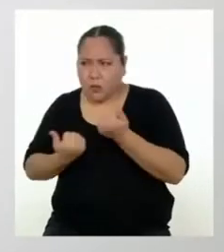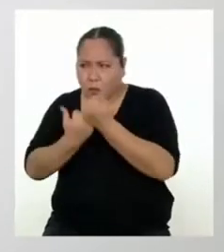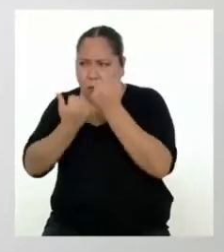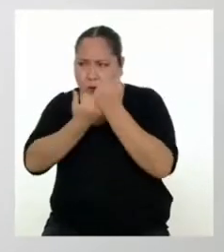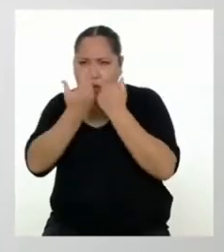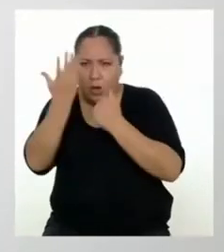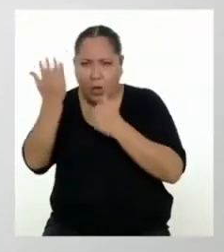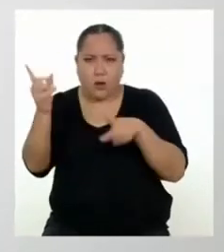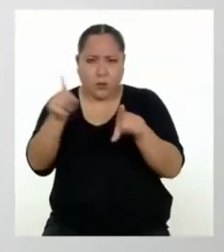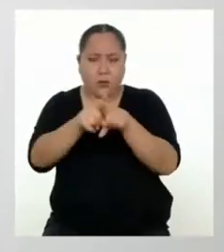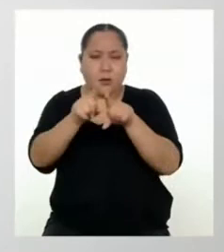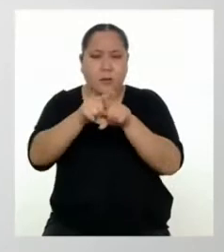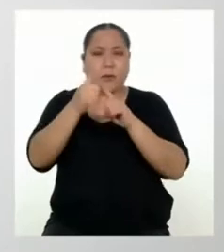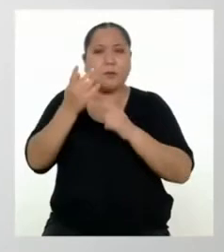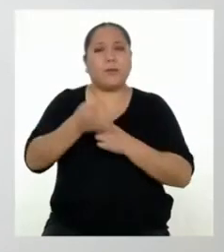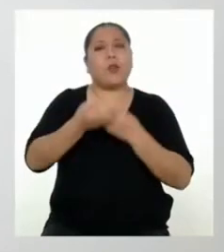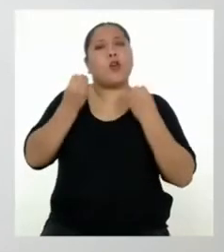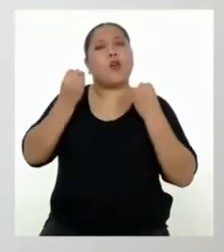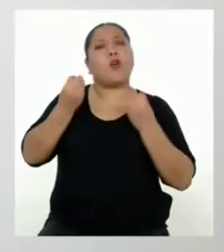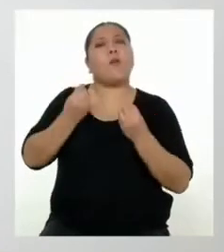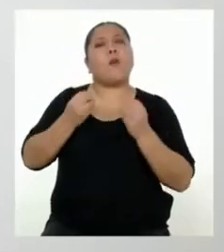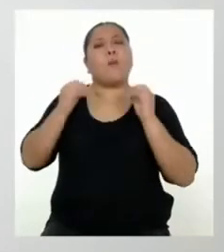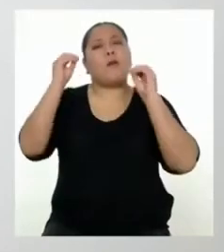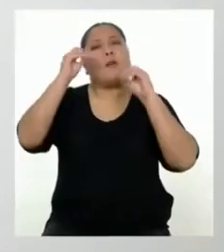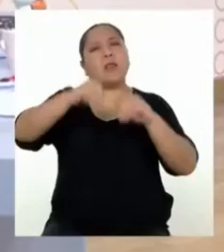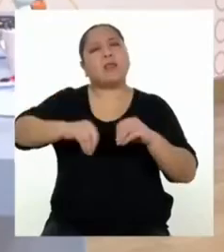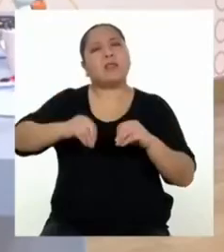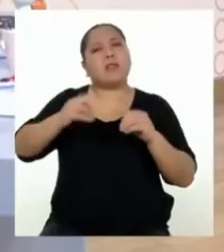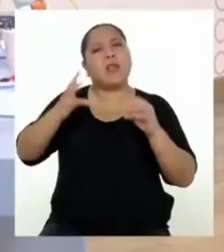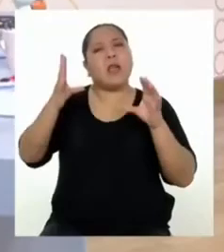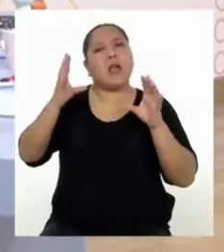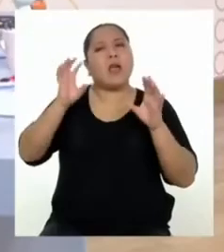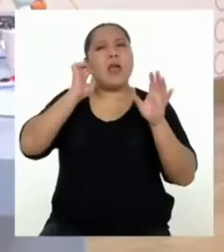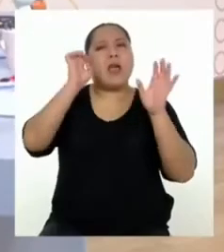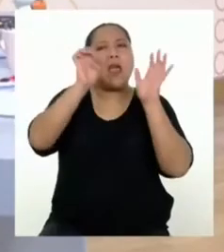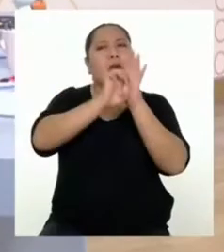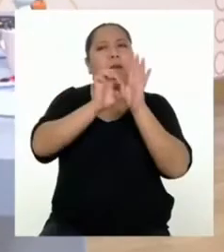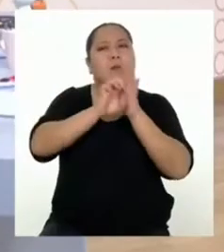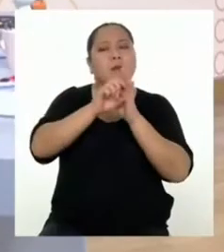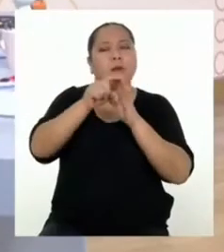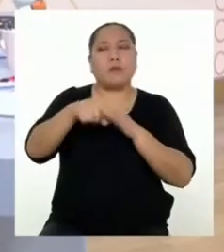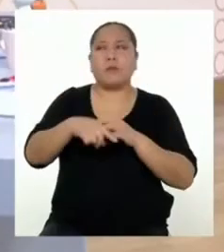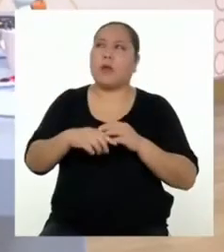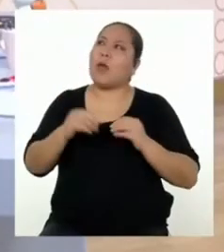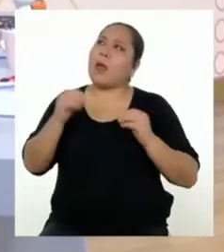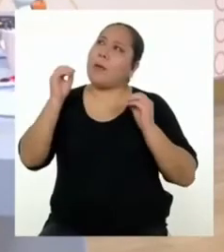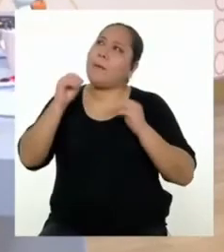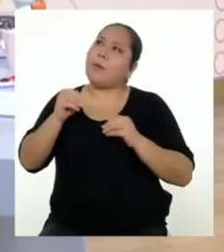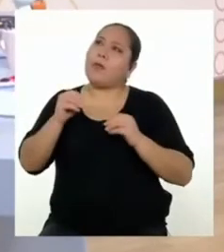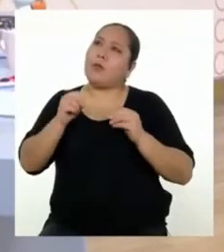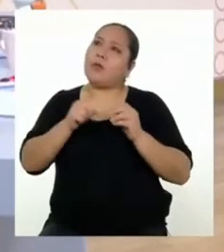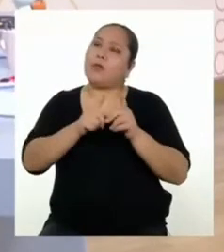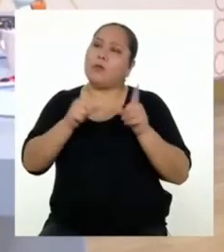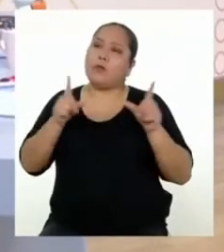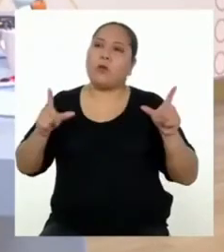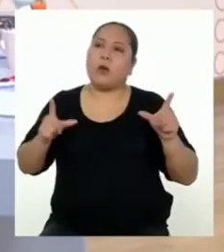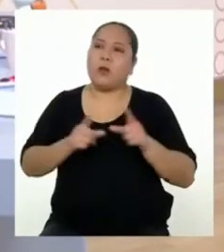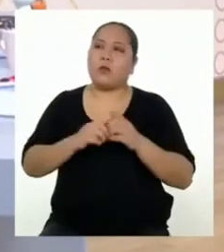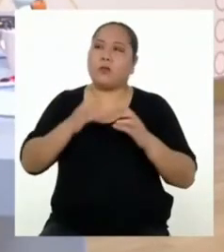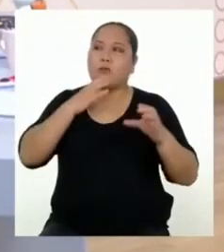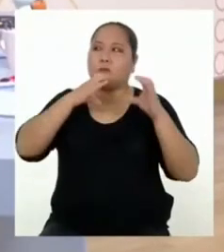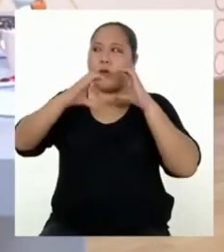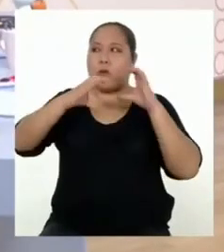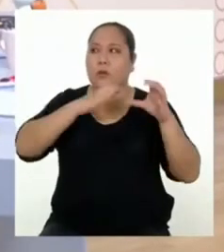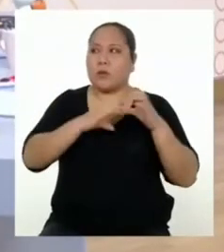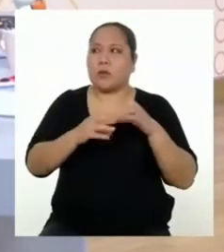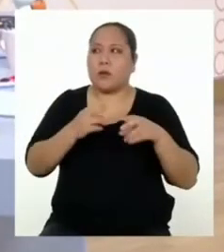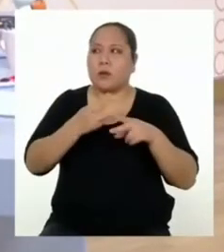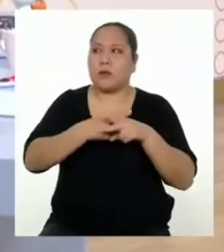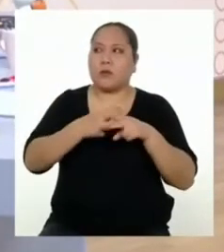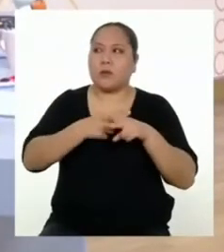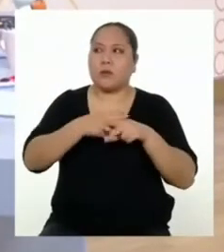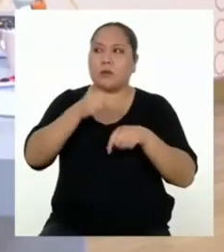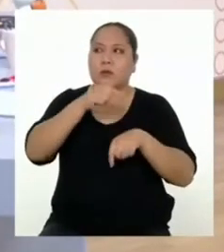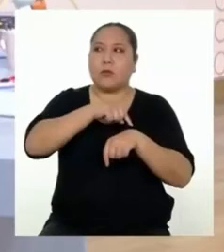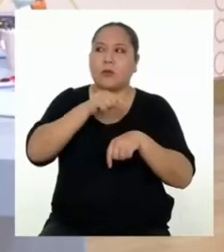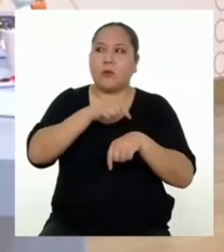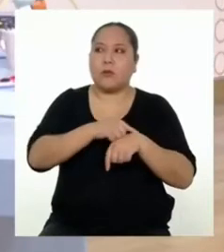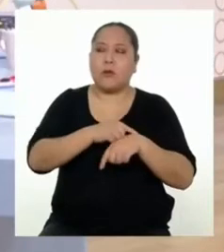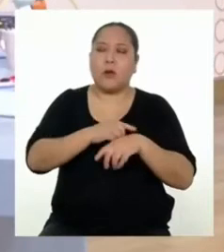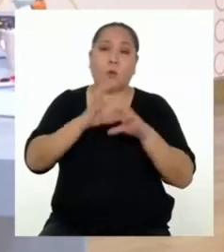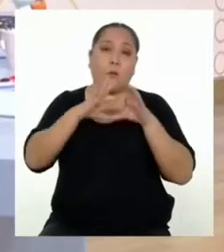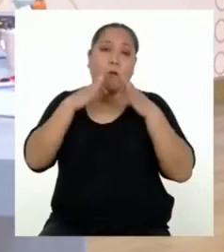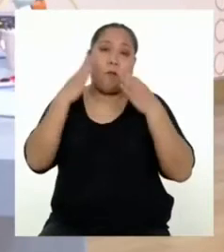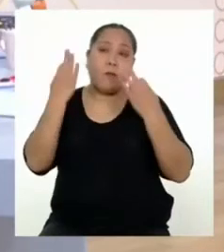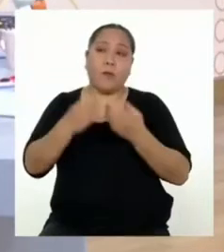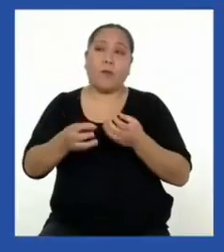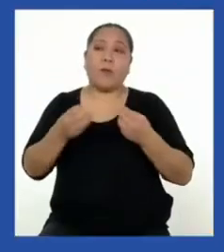para ayudarnos. ¿Cómo podrías ejemplificar esta idea? Hacer un espacio donde podamos conversar cada cierto tiempo como familia para